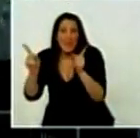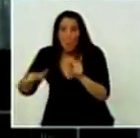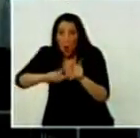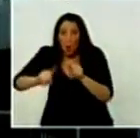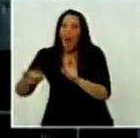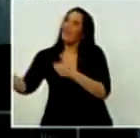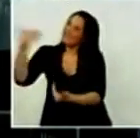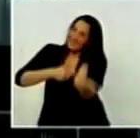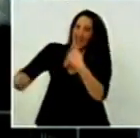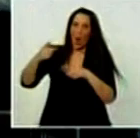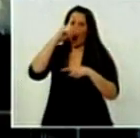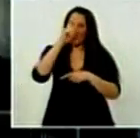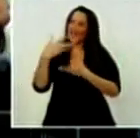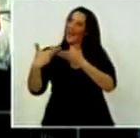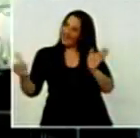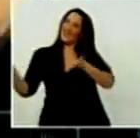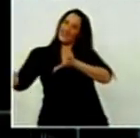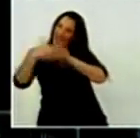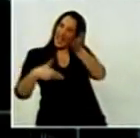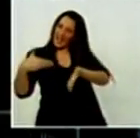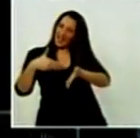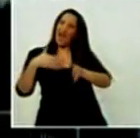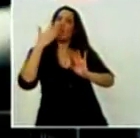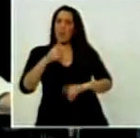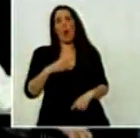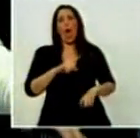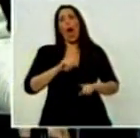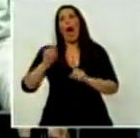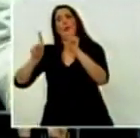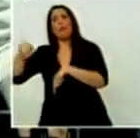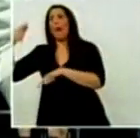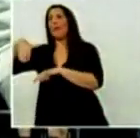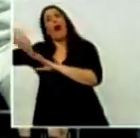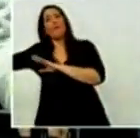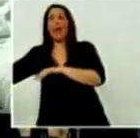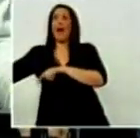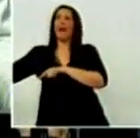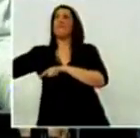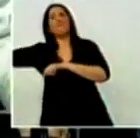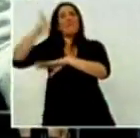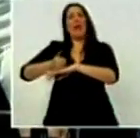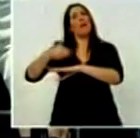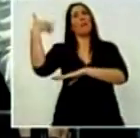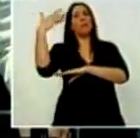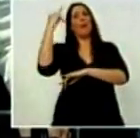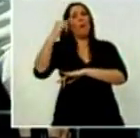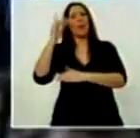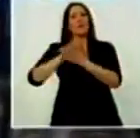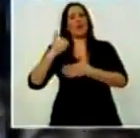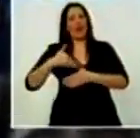que le vengan a contar de afuera si cambiamos o no cambiamos la Argentina, la cambiaron ustedes